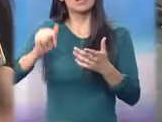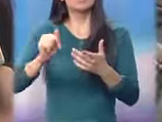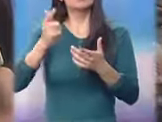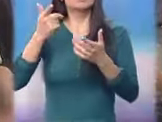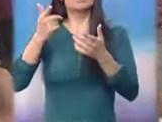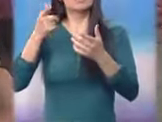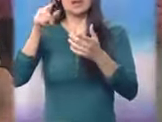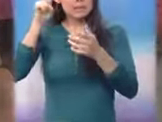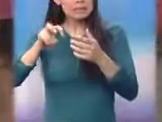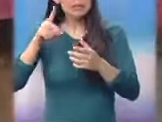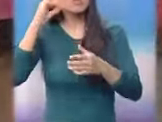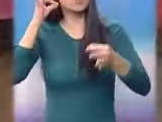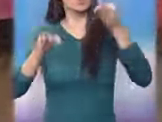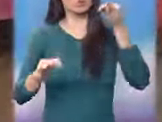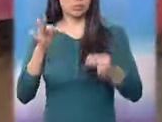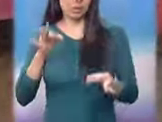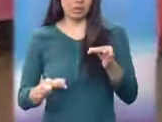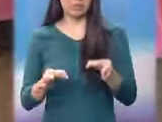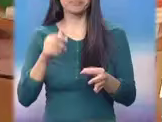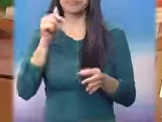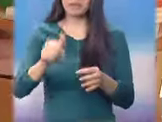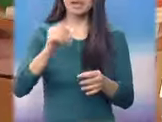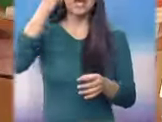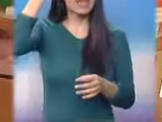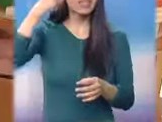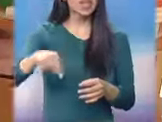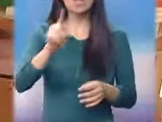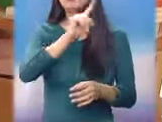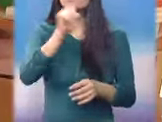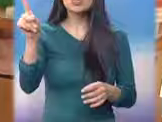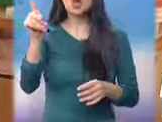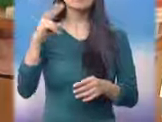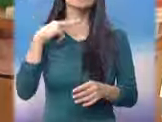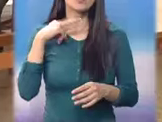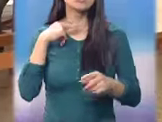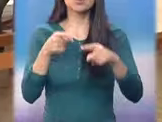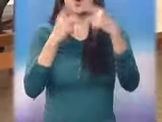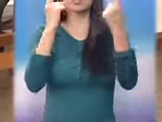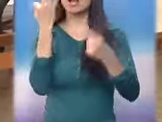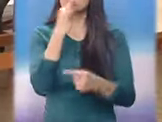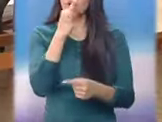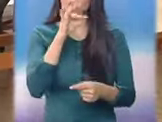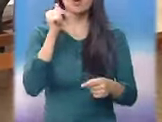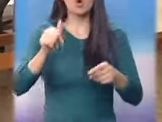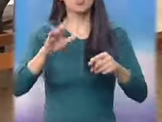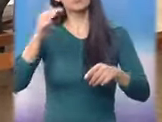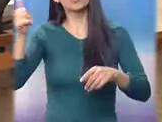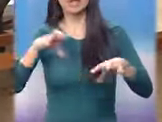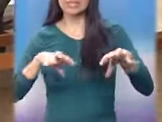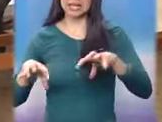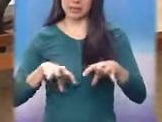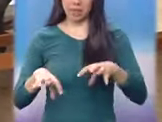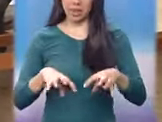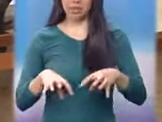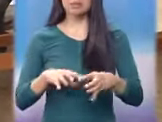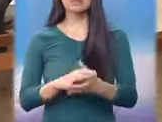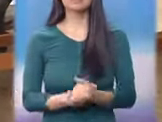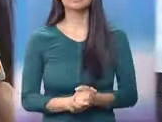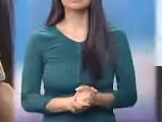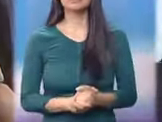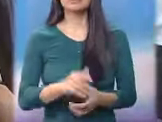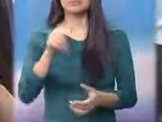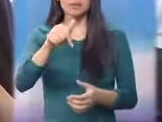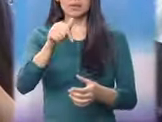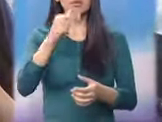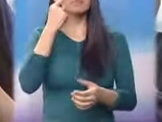encontremos justicia. En el marco del Día de la No Violencia contra la Mujer realizarán otras actividades. Vamos a tener una